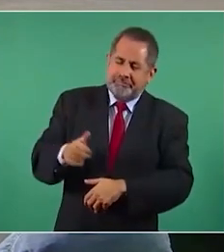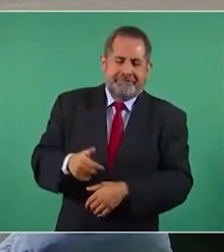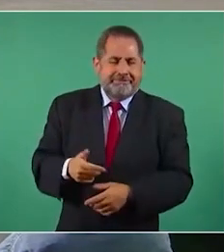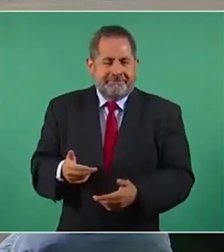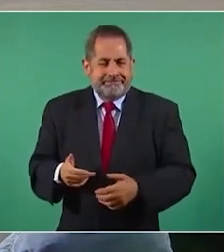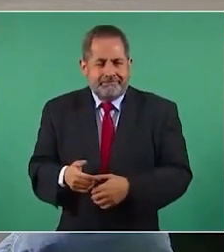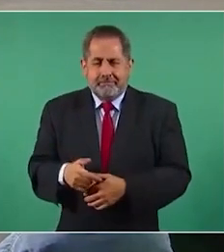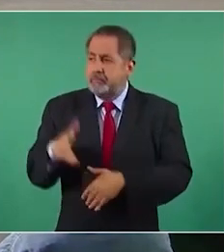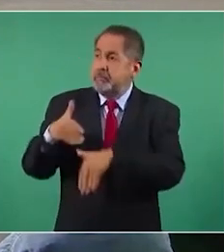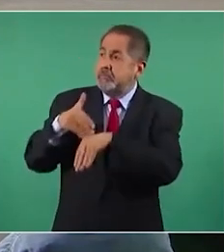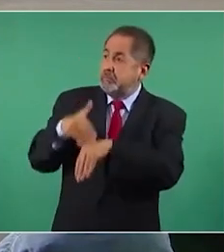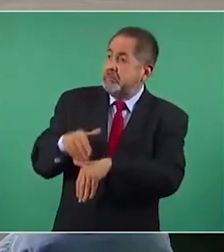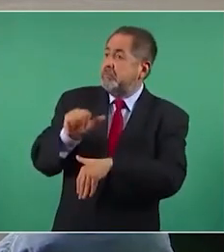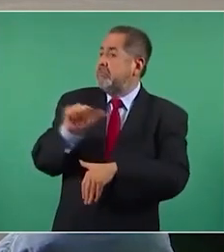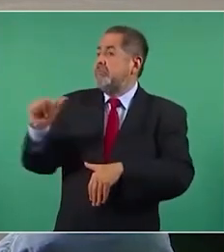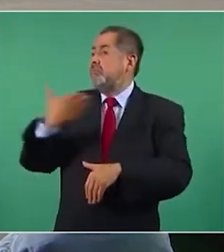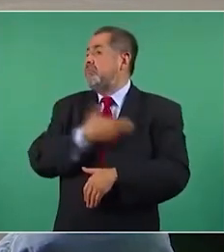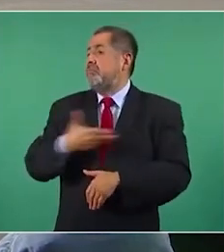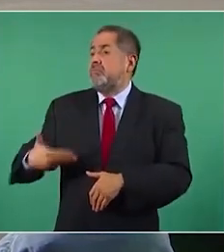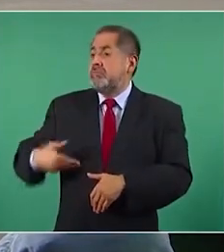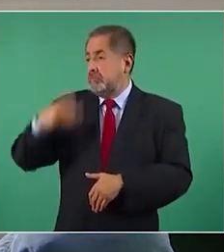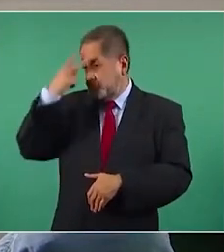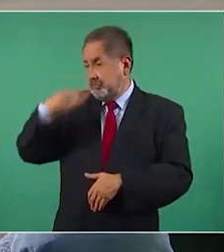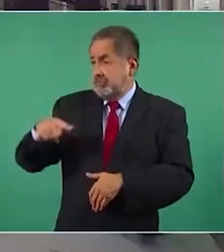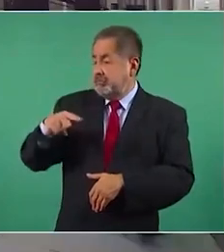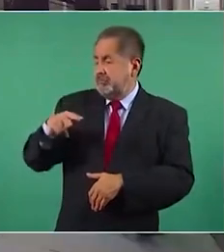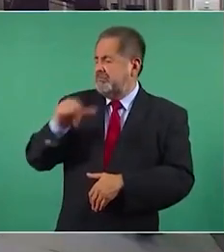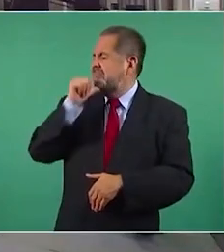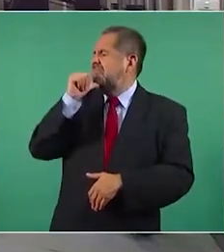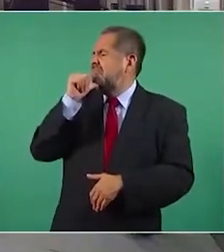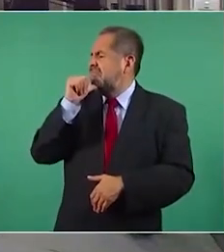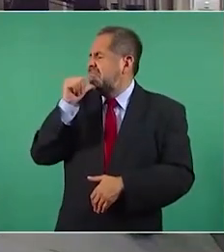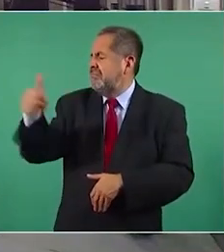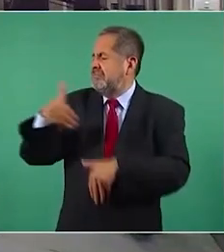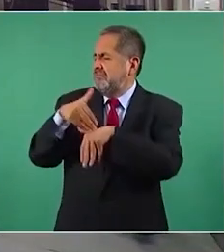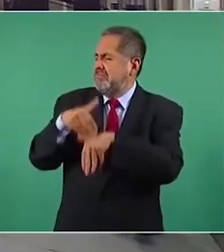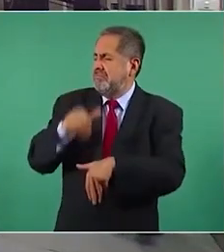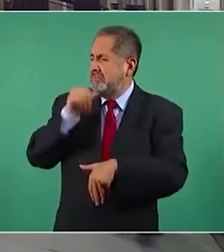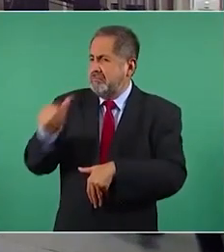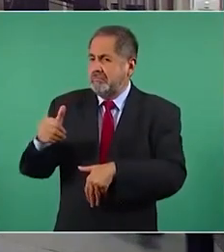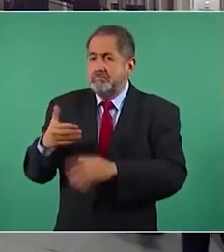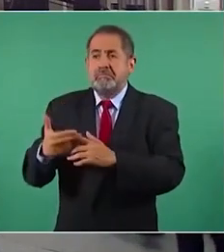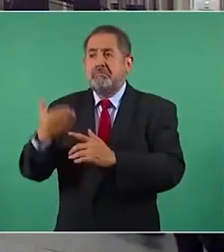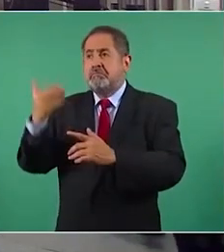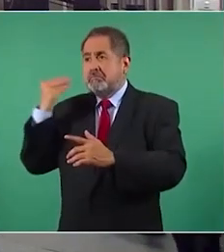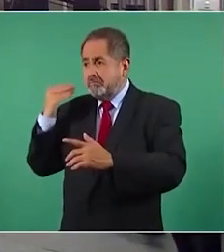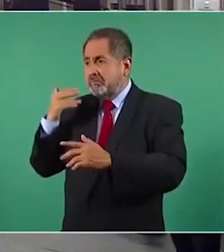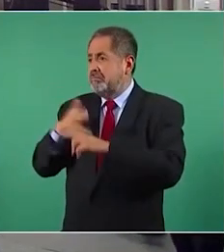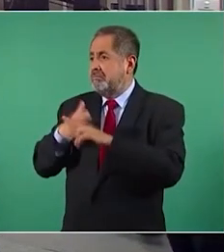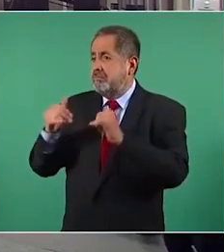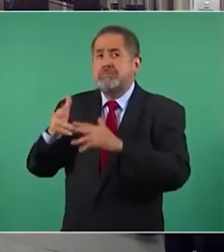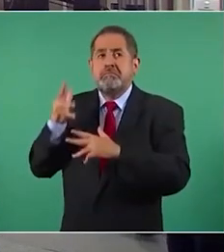no obedecemos a ningún presidente de la República ni presente ni pasado